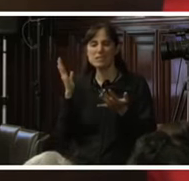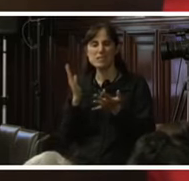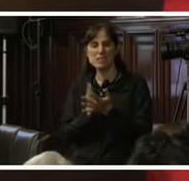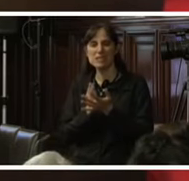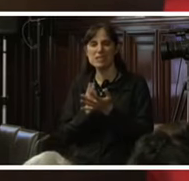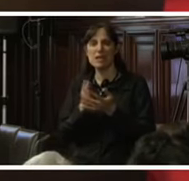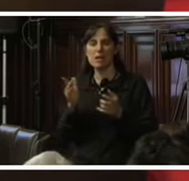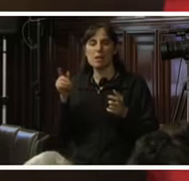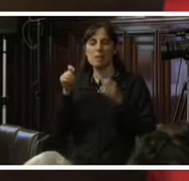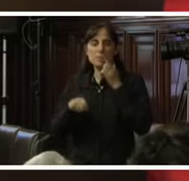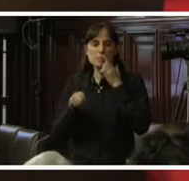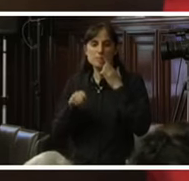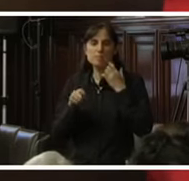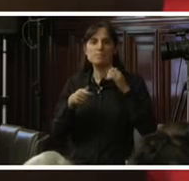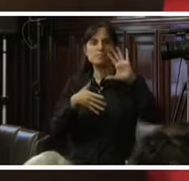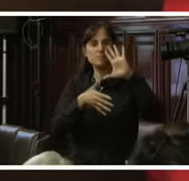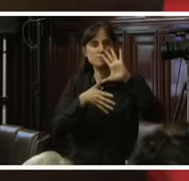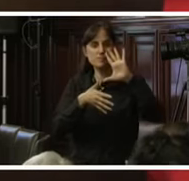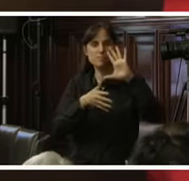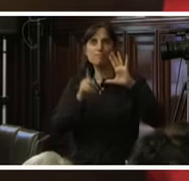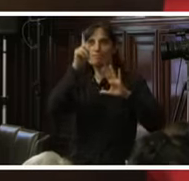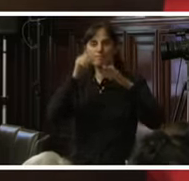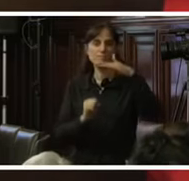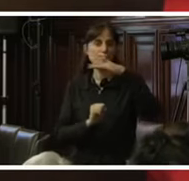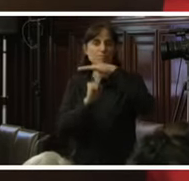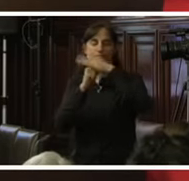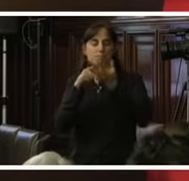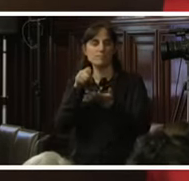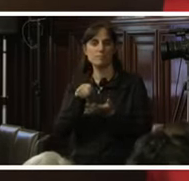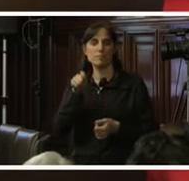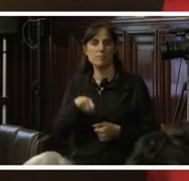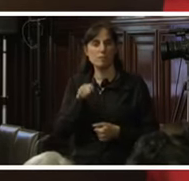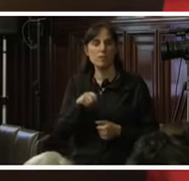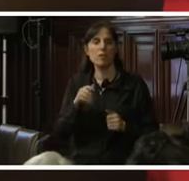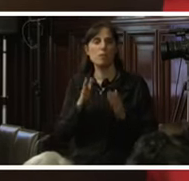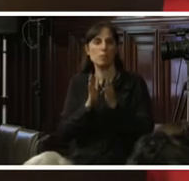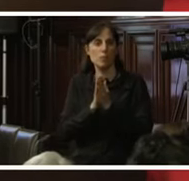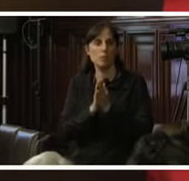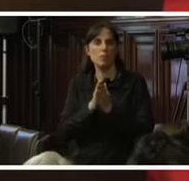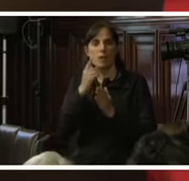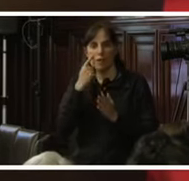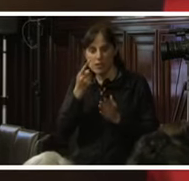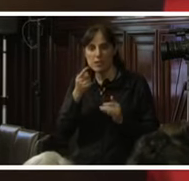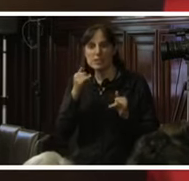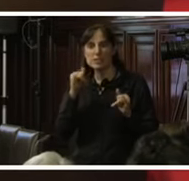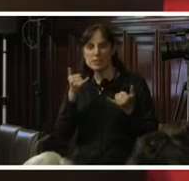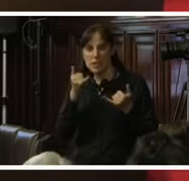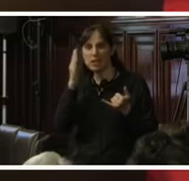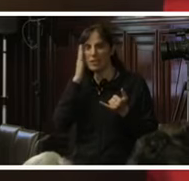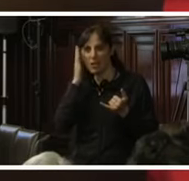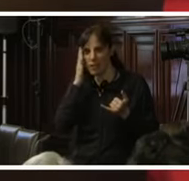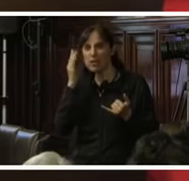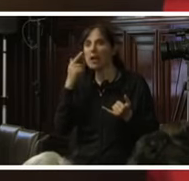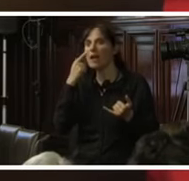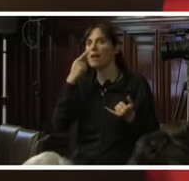Interamericana a propósito de procesos planteados por la Comisión, que se ponga estos hechos en conocimiento de la Corte para